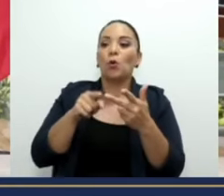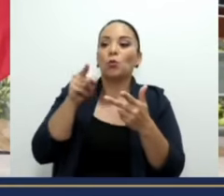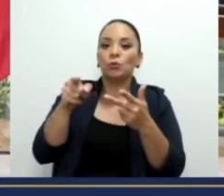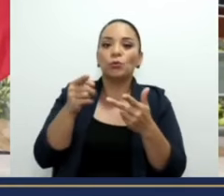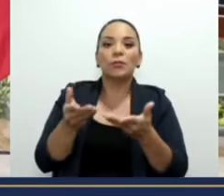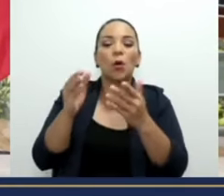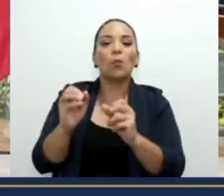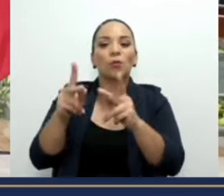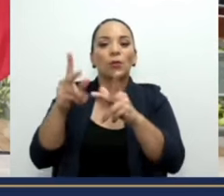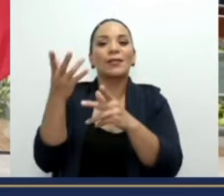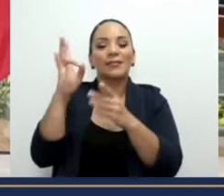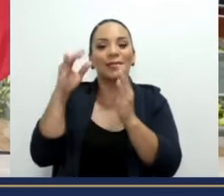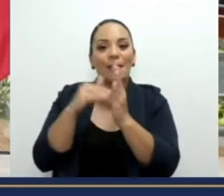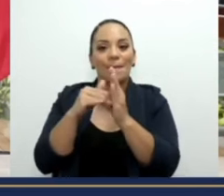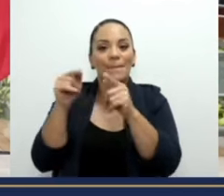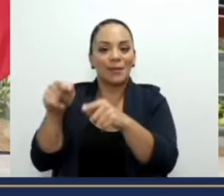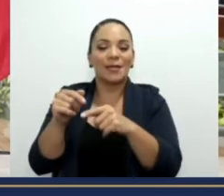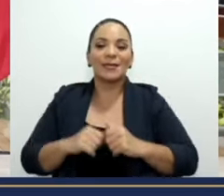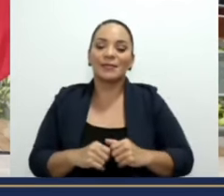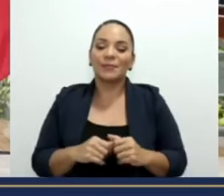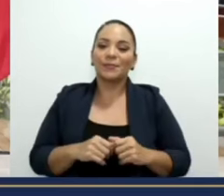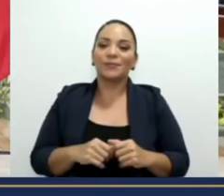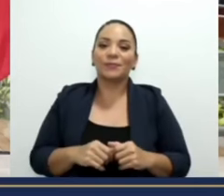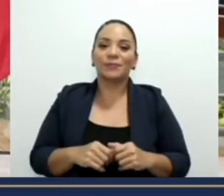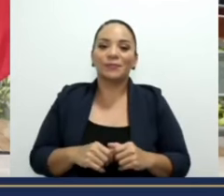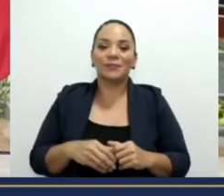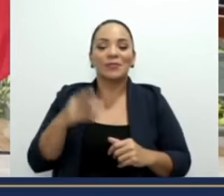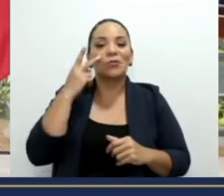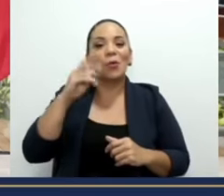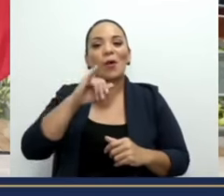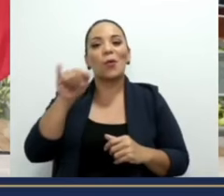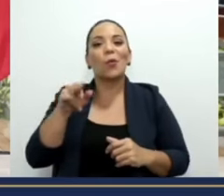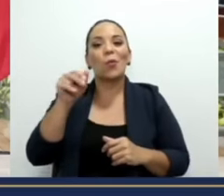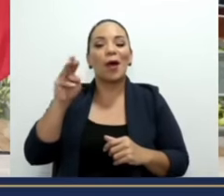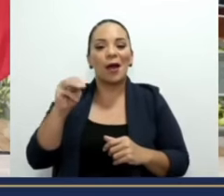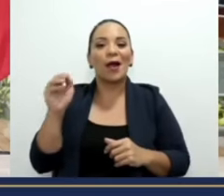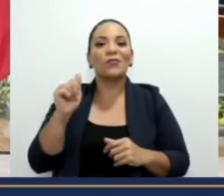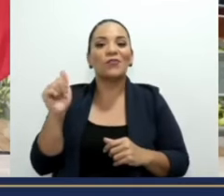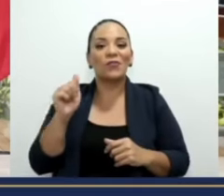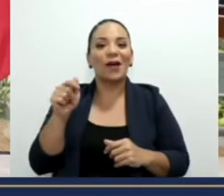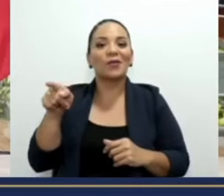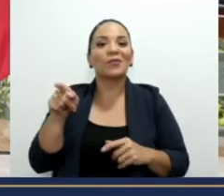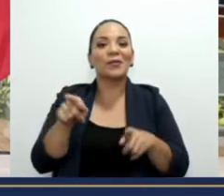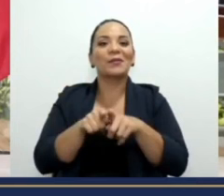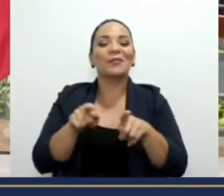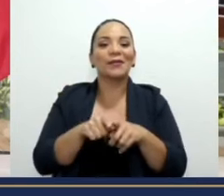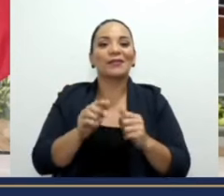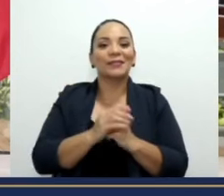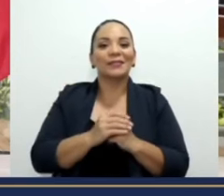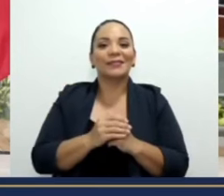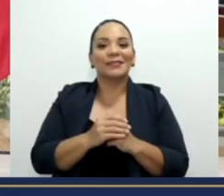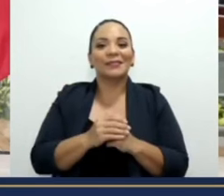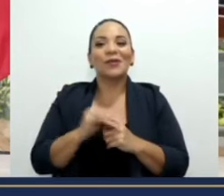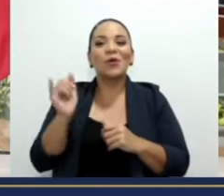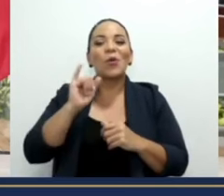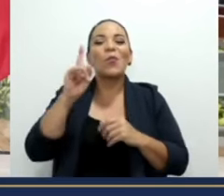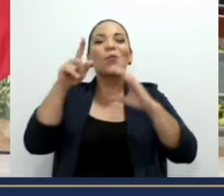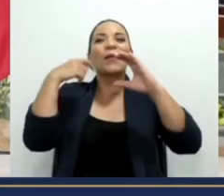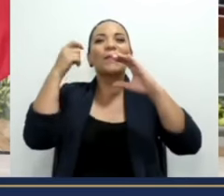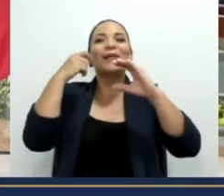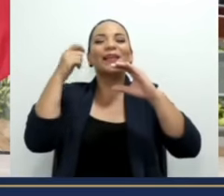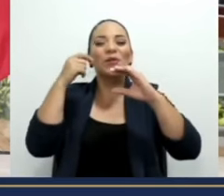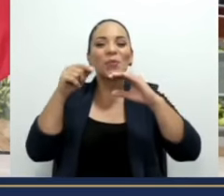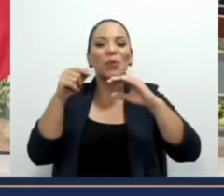diecisiete mil aquí. Y yo veo a Juan Alfaro y anda buscando, como la película aquella, se buscan